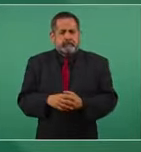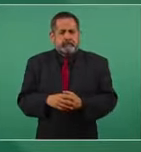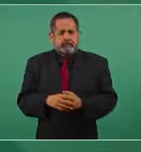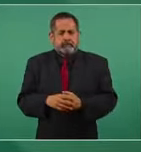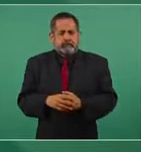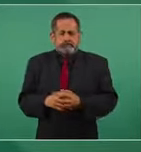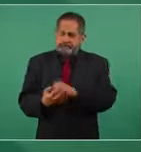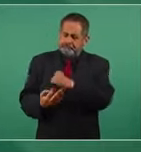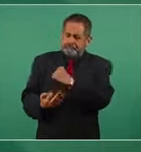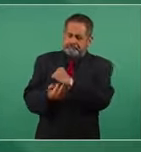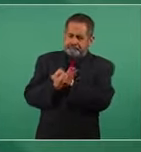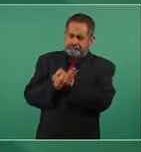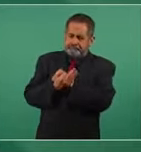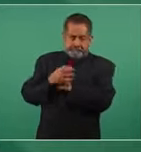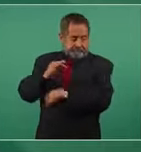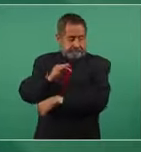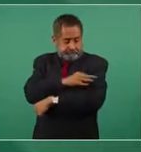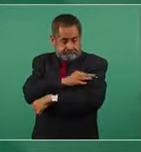protege,